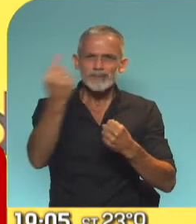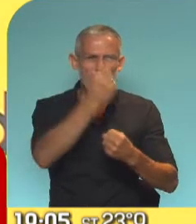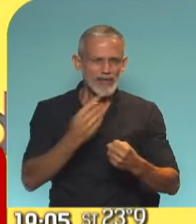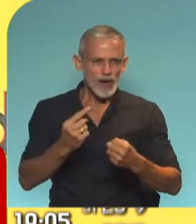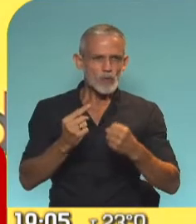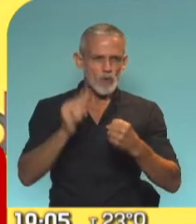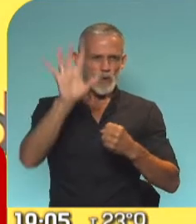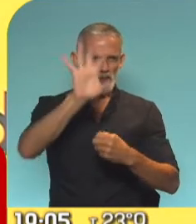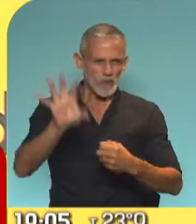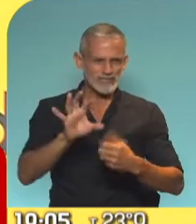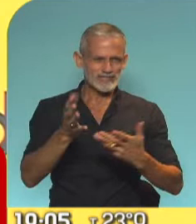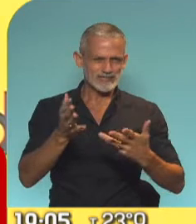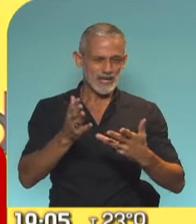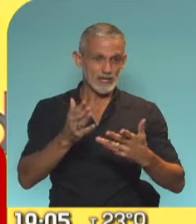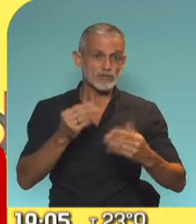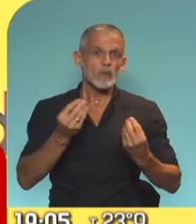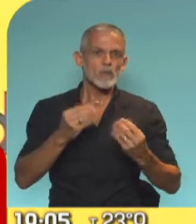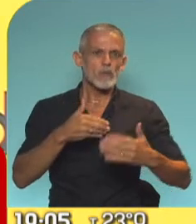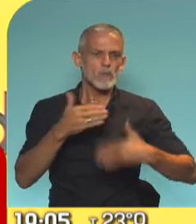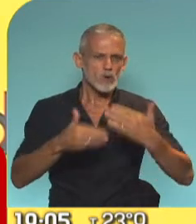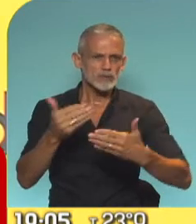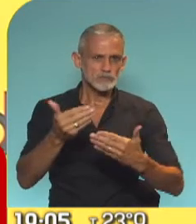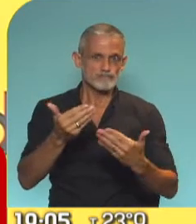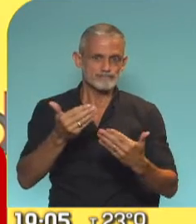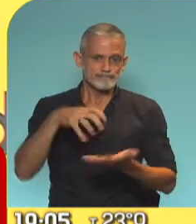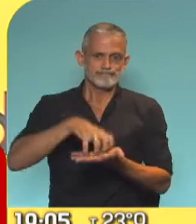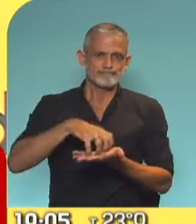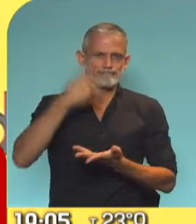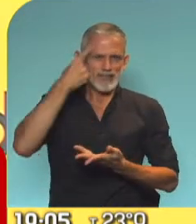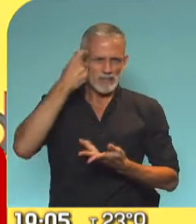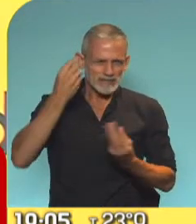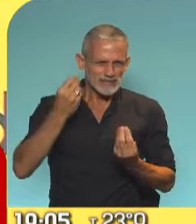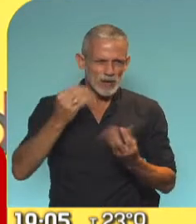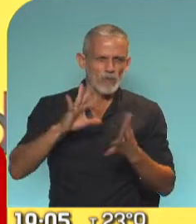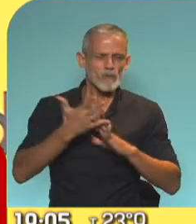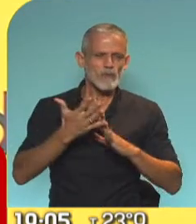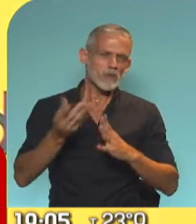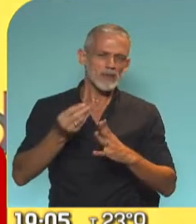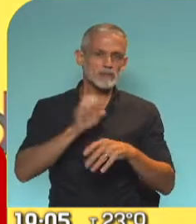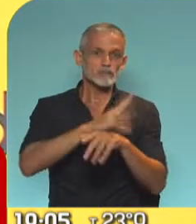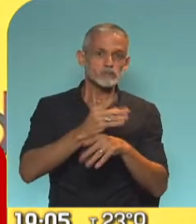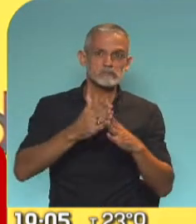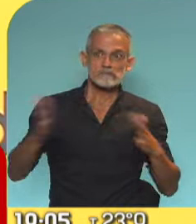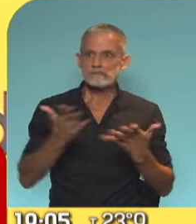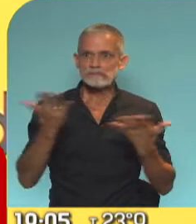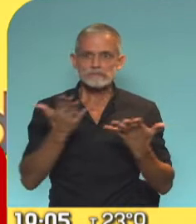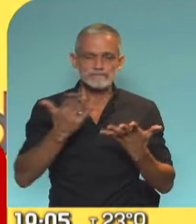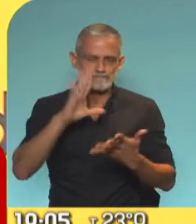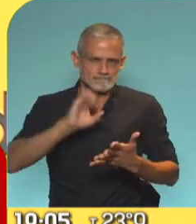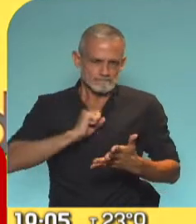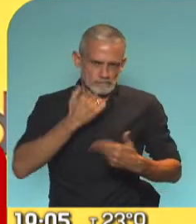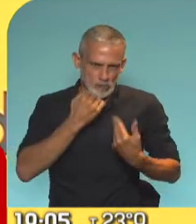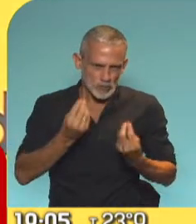de lo que ha sido un proceso de aprendizaje institucional en la realidad de la pandemia, el desafío de